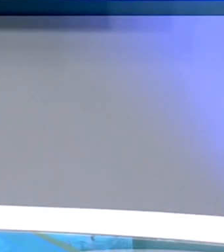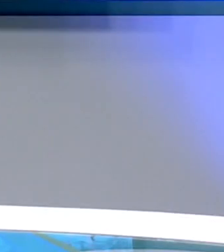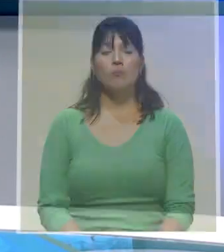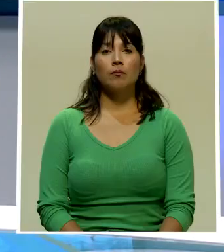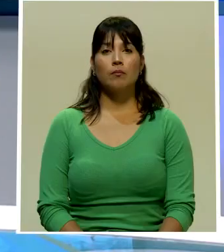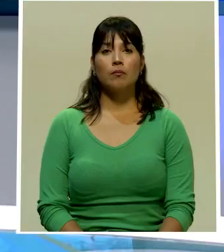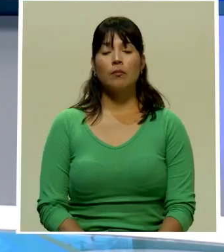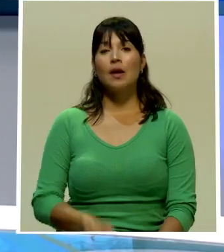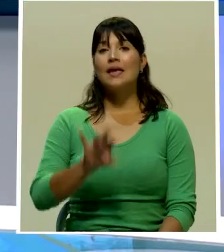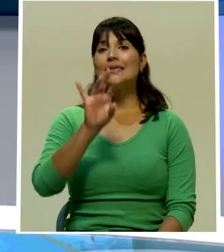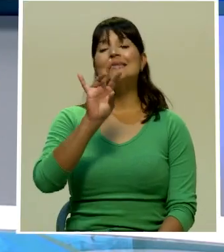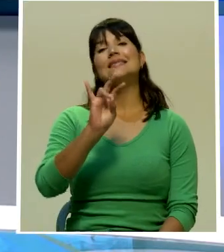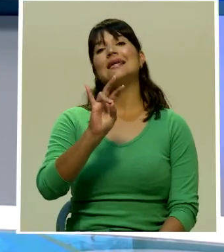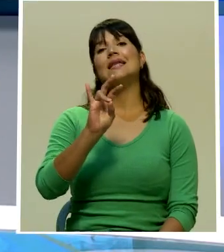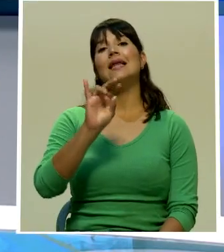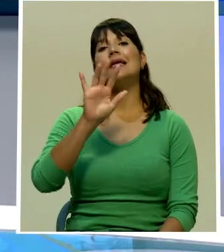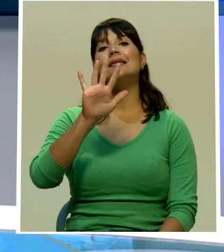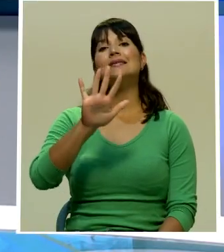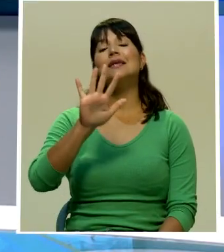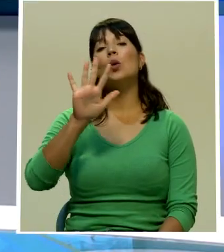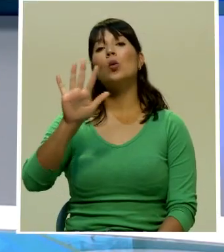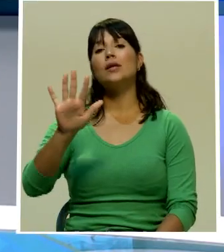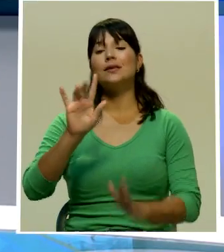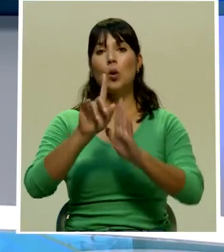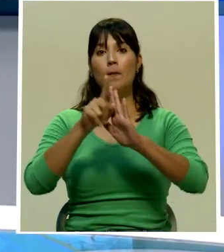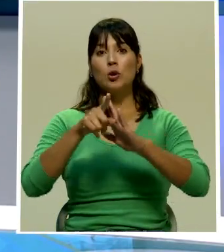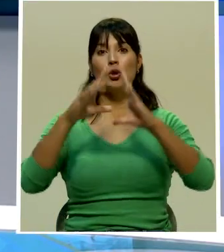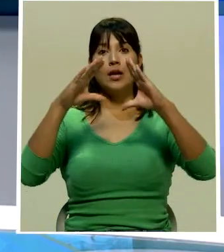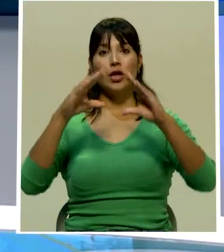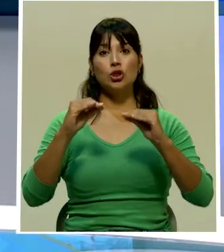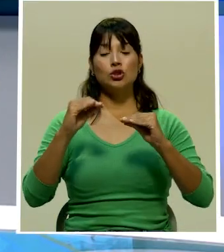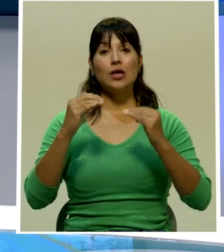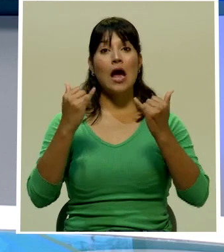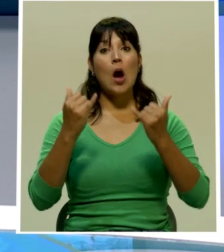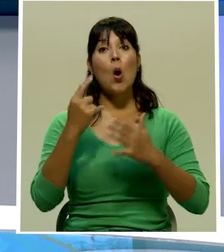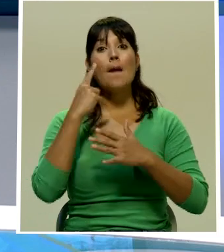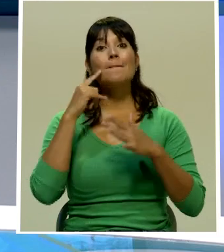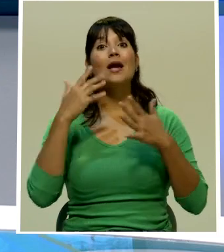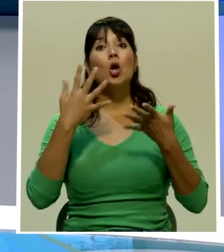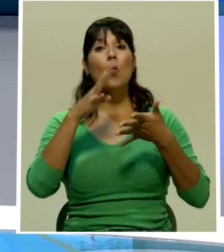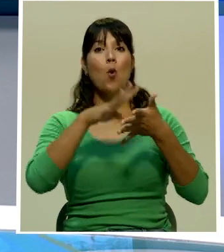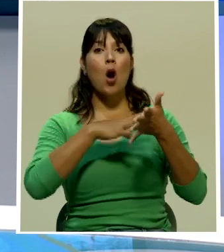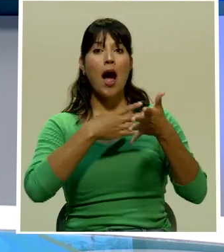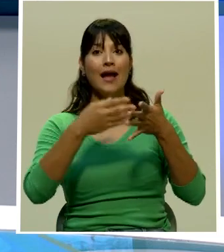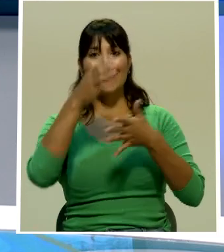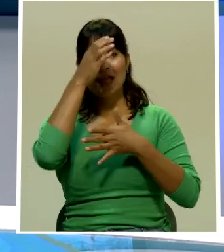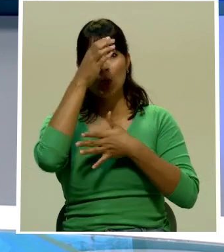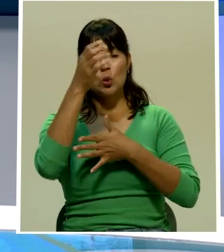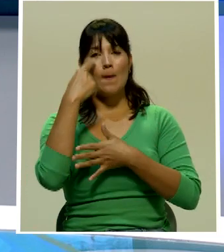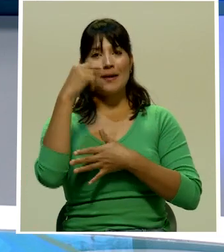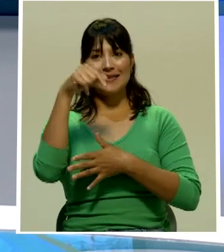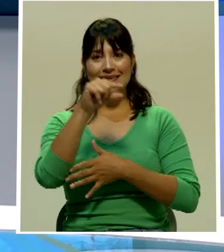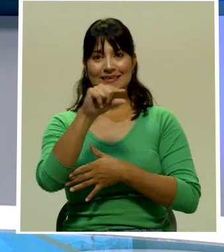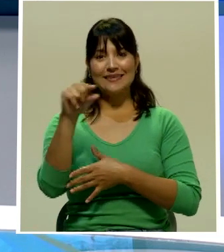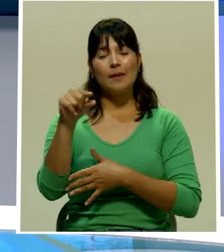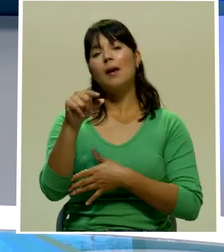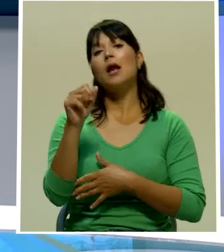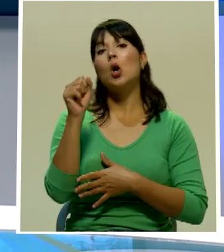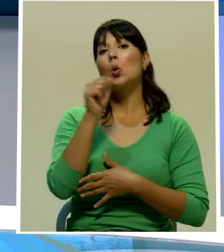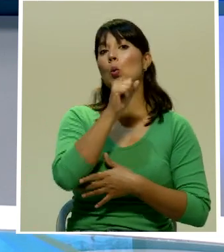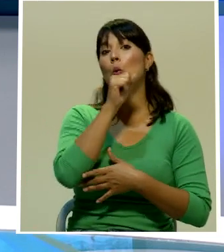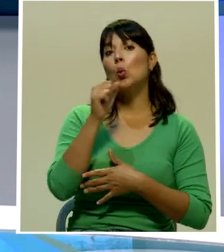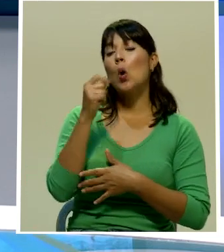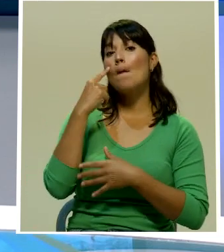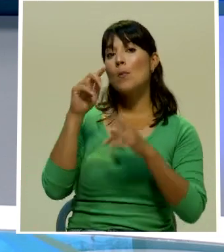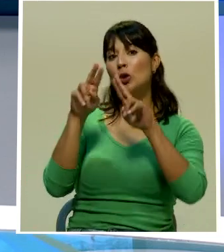a las 7 de la noche con 55 minutos vamos a ver la agenda cultural para esta semana conciertos virtuales